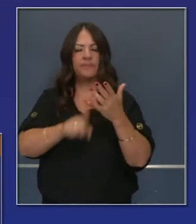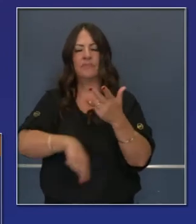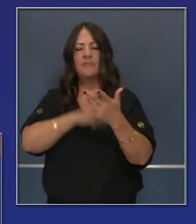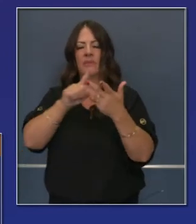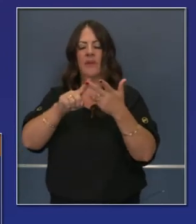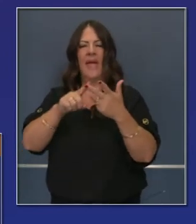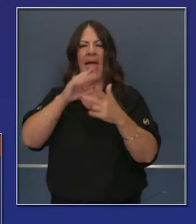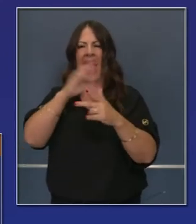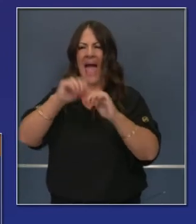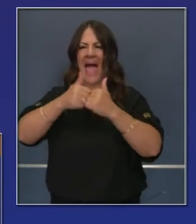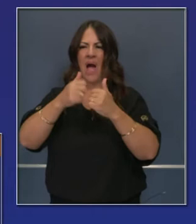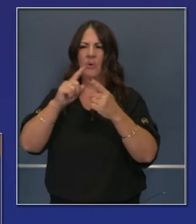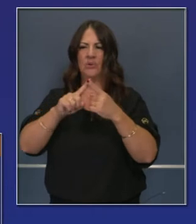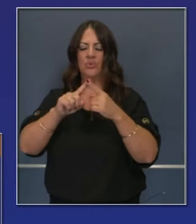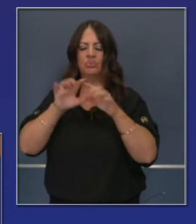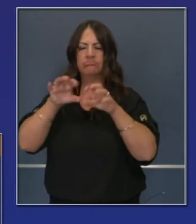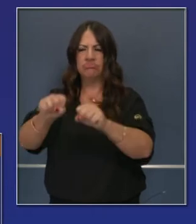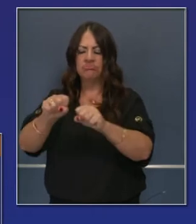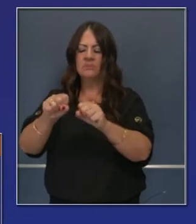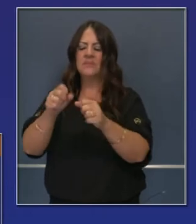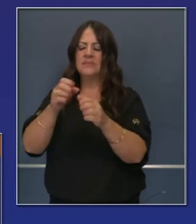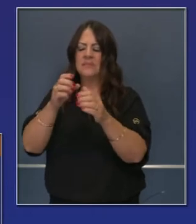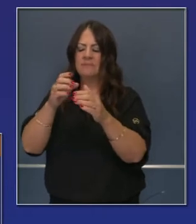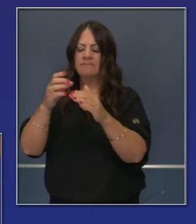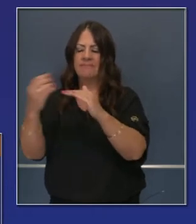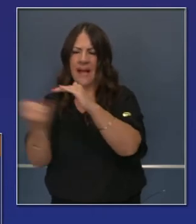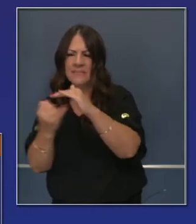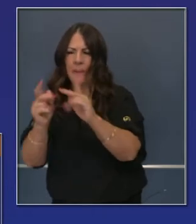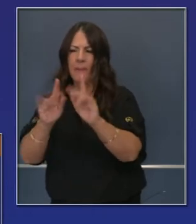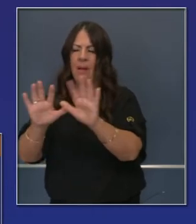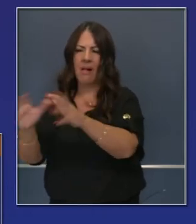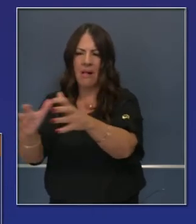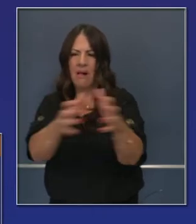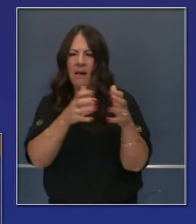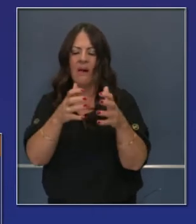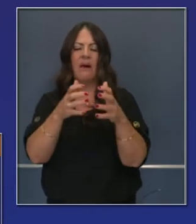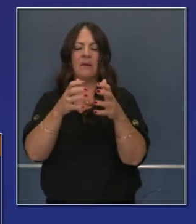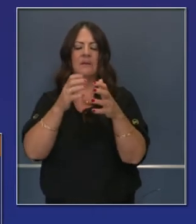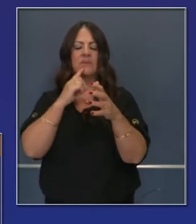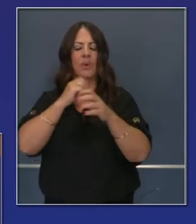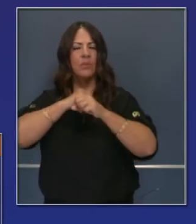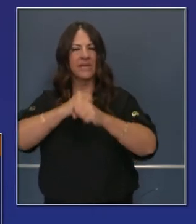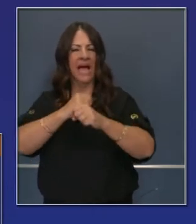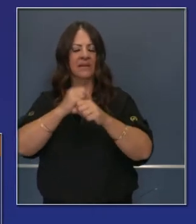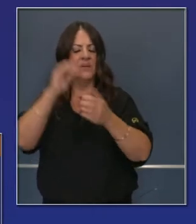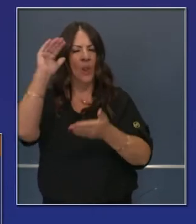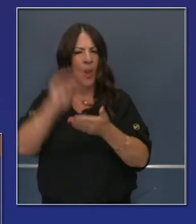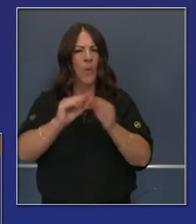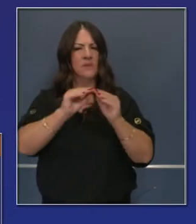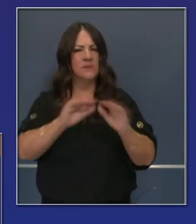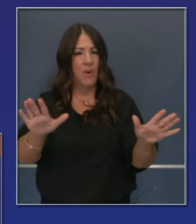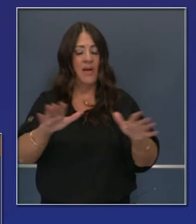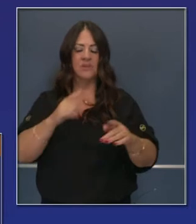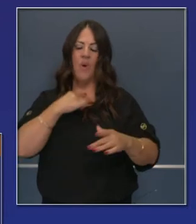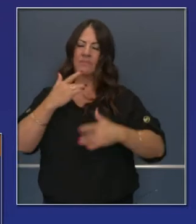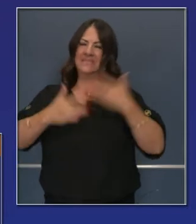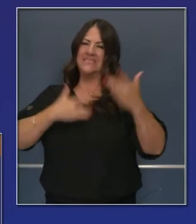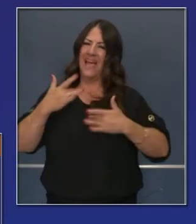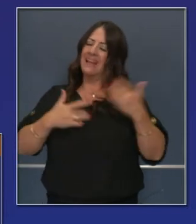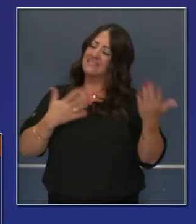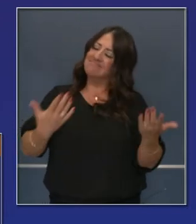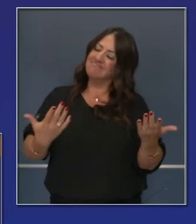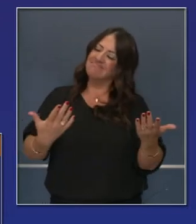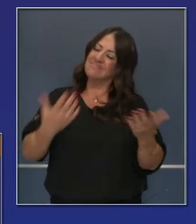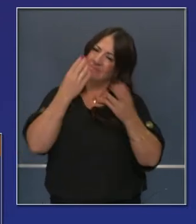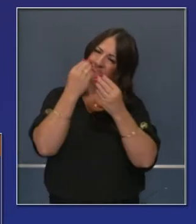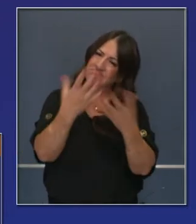por la persona y el contenimiento de esta enfermedad, de modo que el próximo lunes les daremos otra reseña en cuanto a ese progreso. Y estoy muy